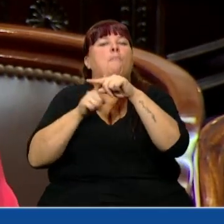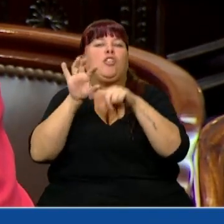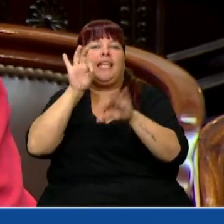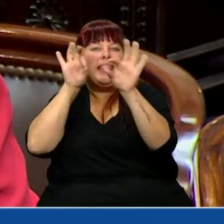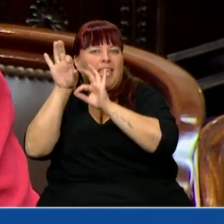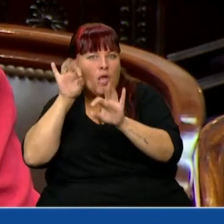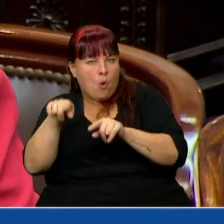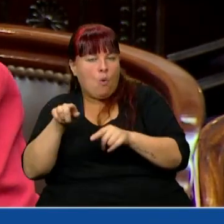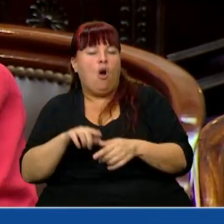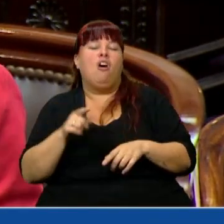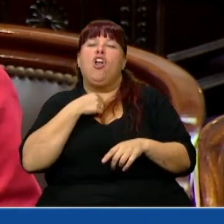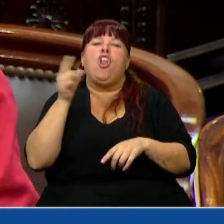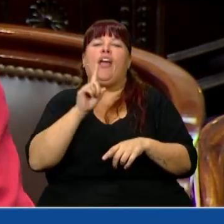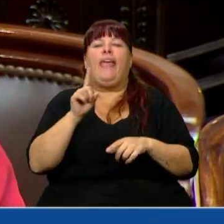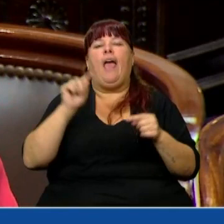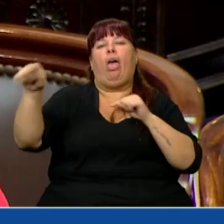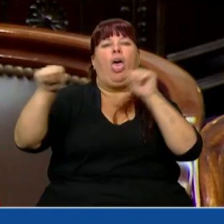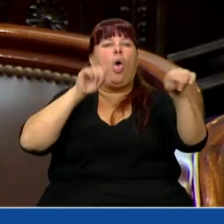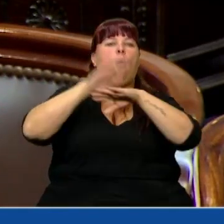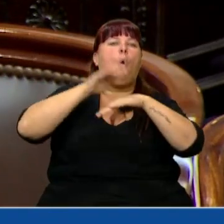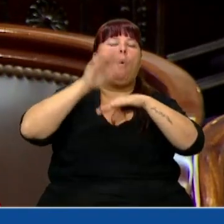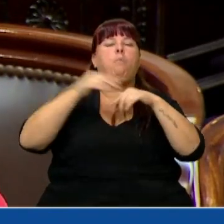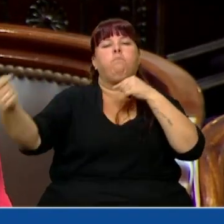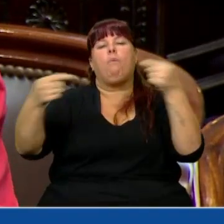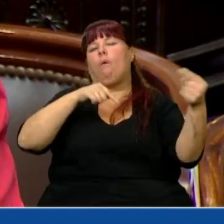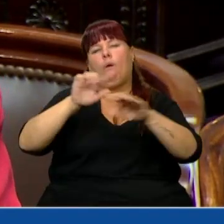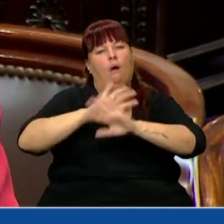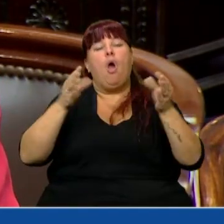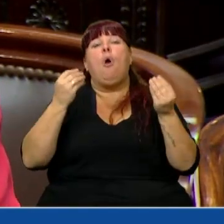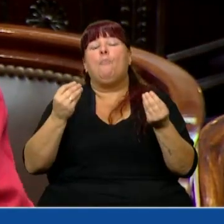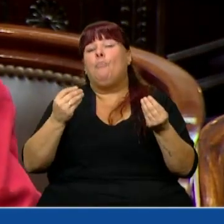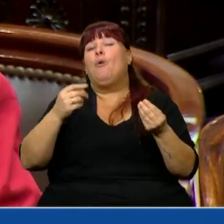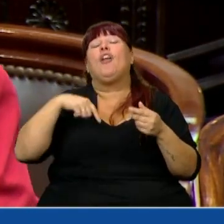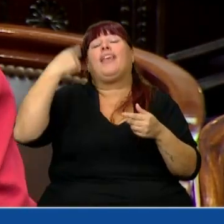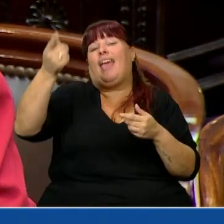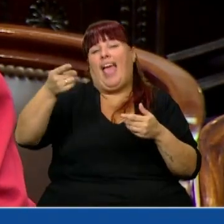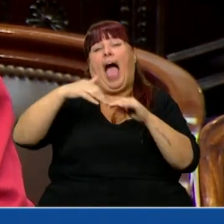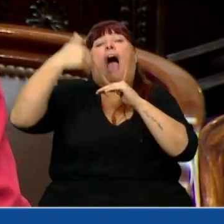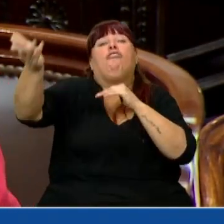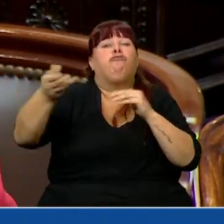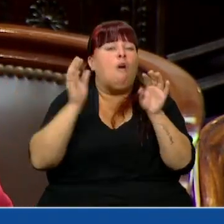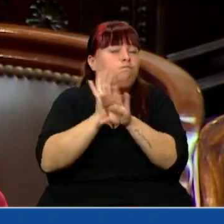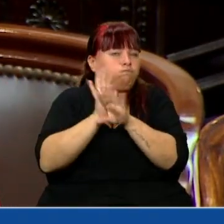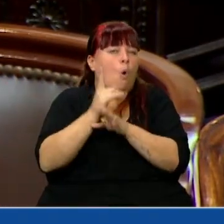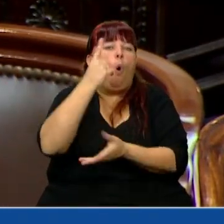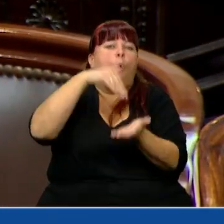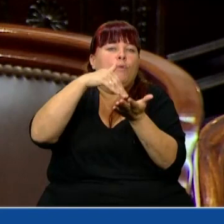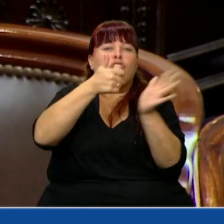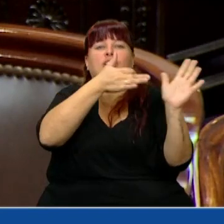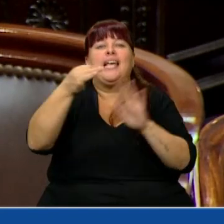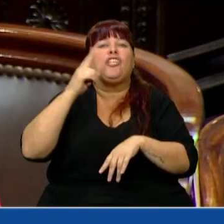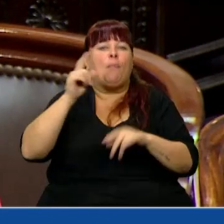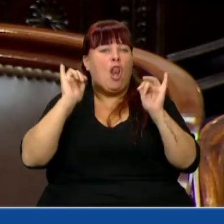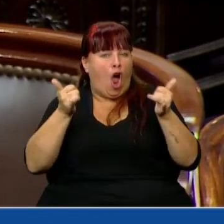y trato de no estar echándonos las culpas permanentemente porque del otro lado hay 1.600